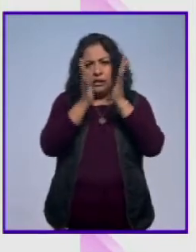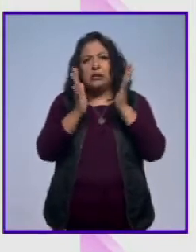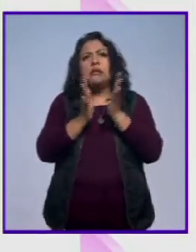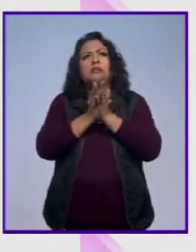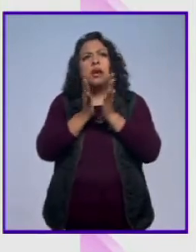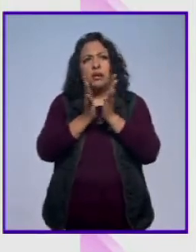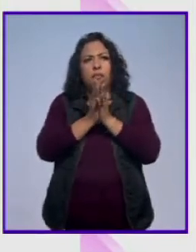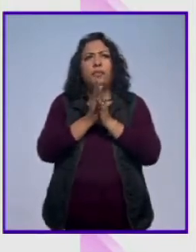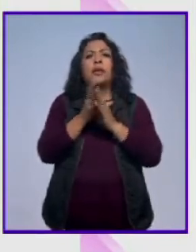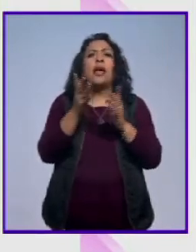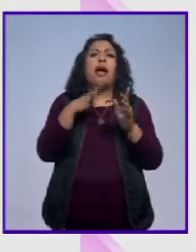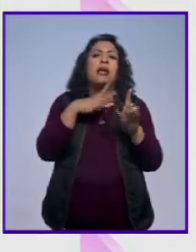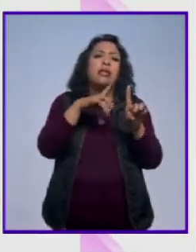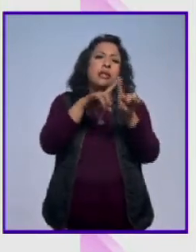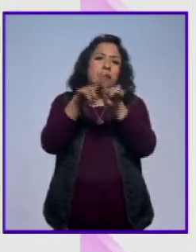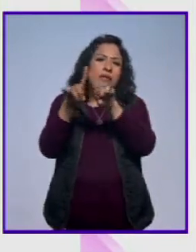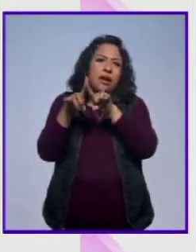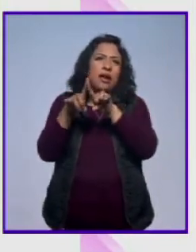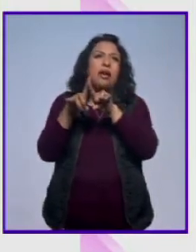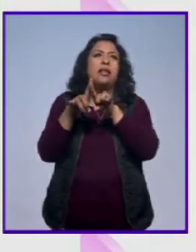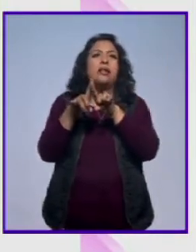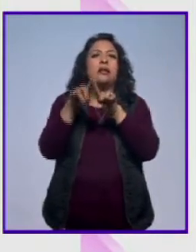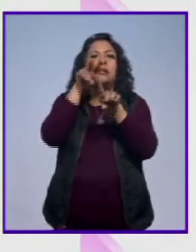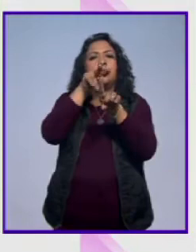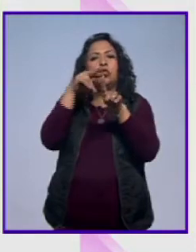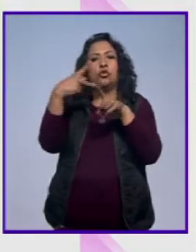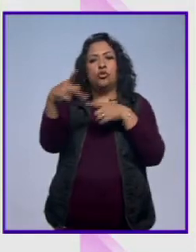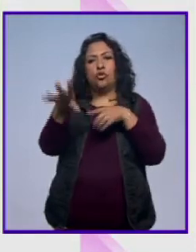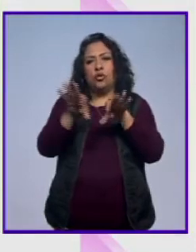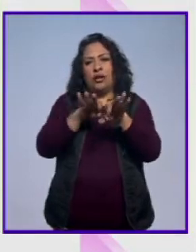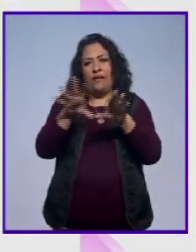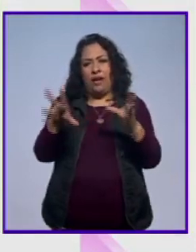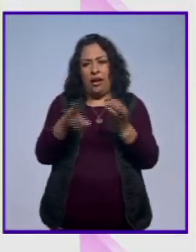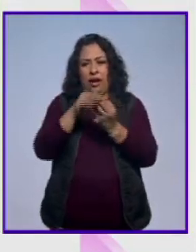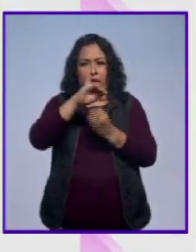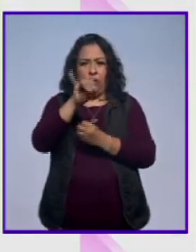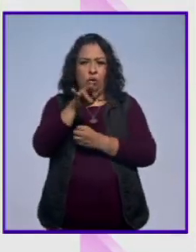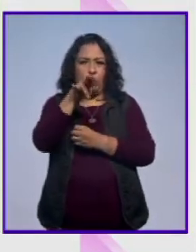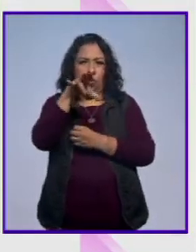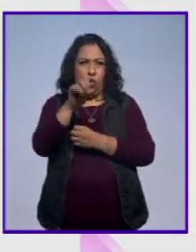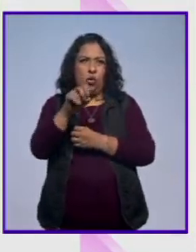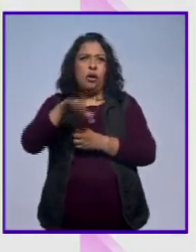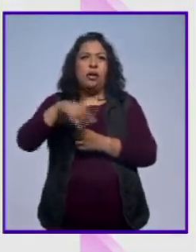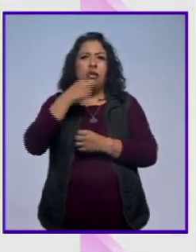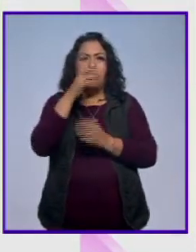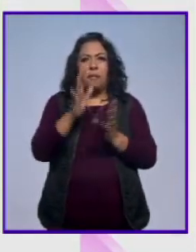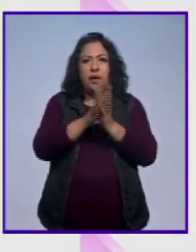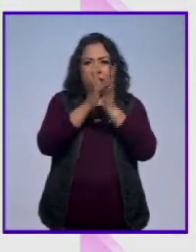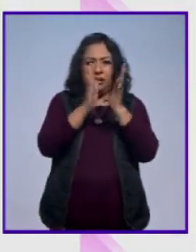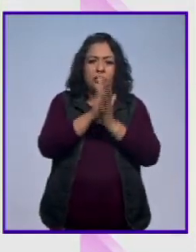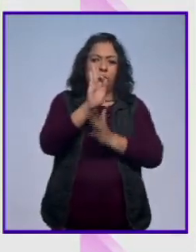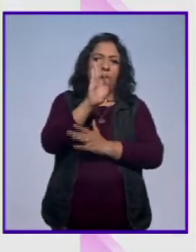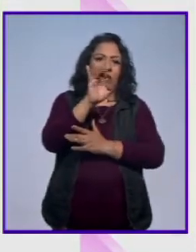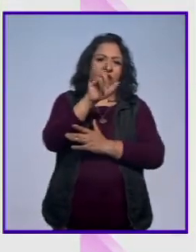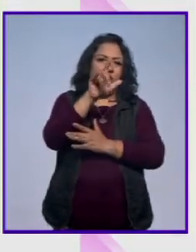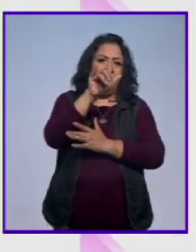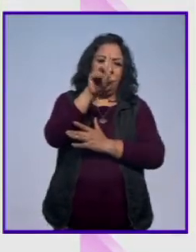desde distintos aspectos trabajando con él. Como decías ahí, participa Félida, que